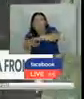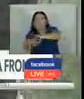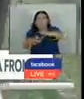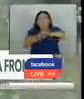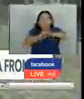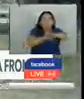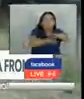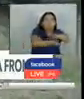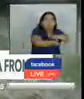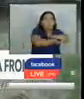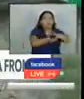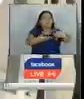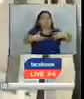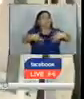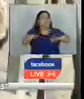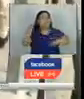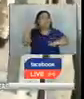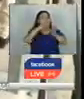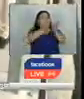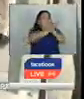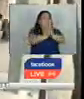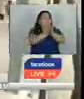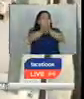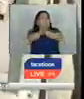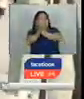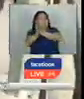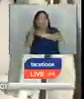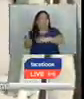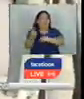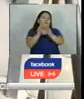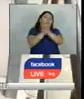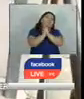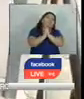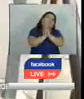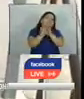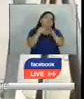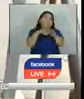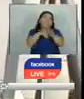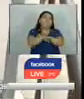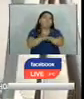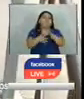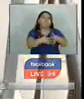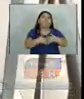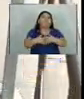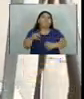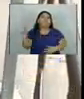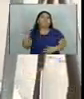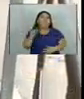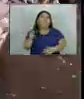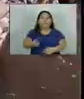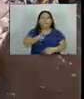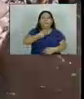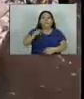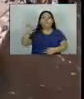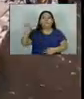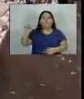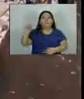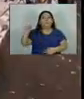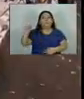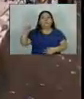país a pesar de las miles de solicitudes de indocumentados que suplican por asilo en la frontera Fernando Morales